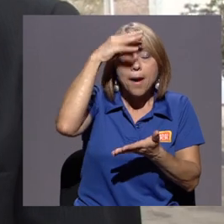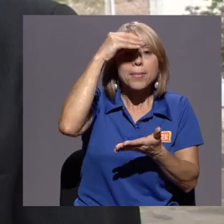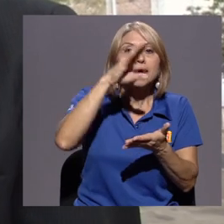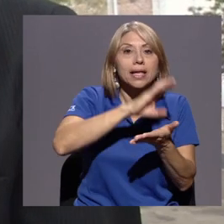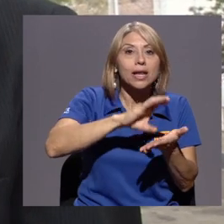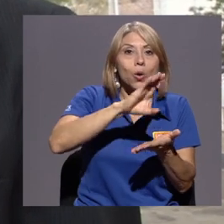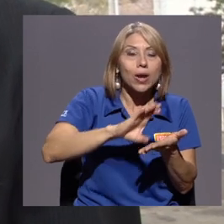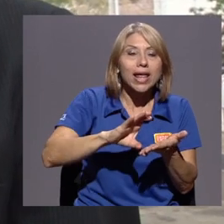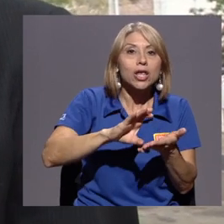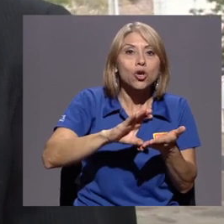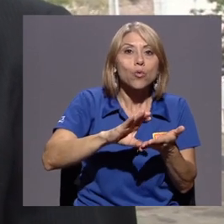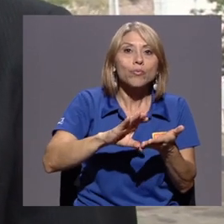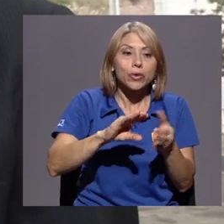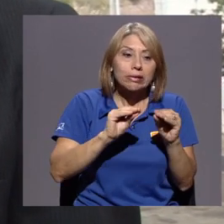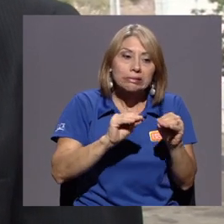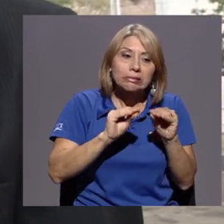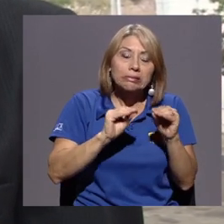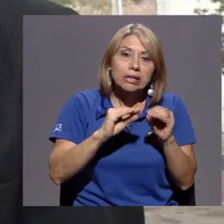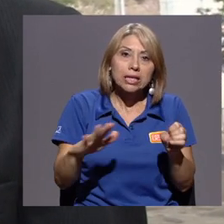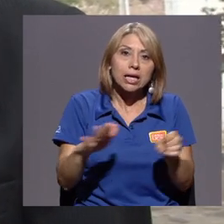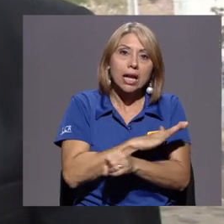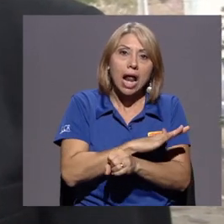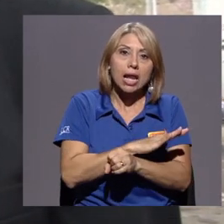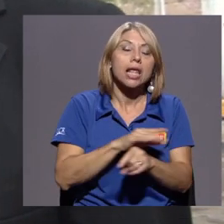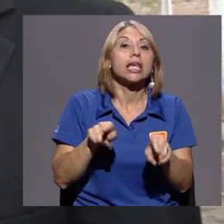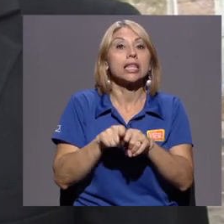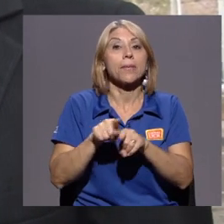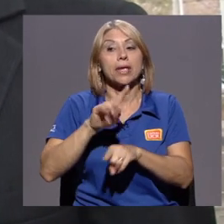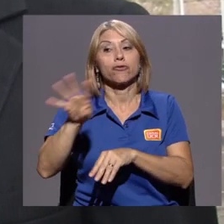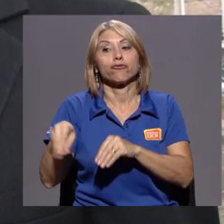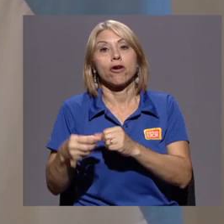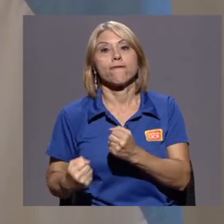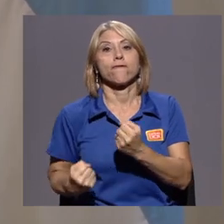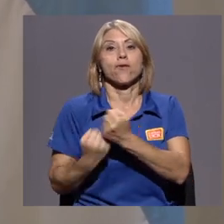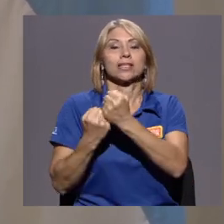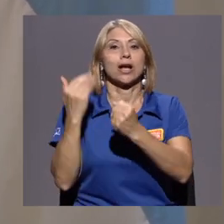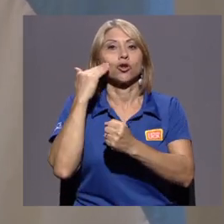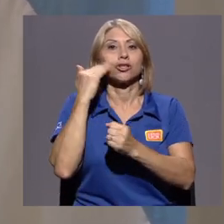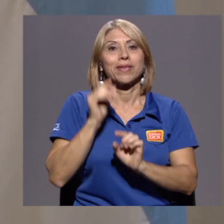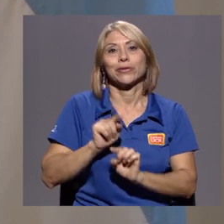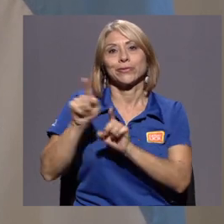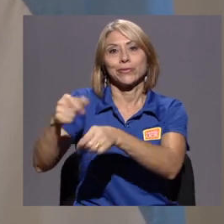en una formación integral y refuerzan sus conocimientos en las empresas.